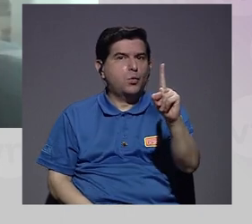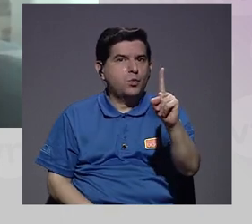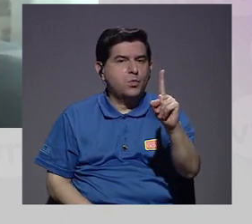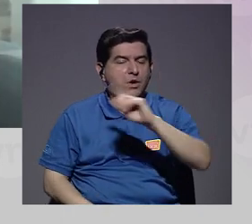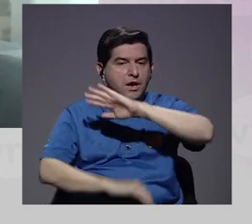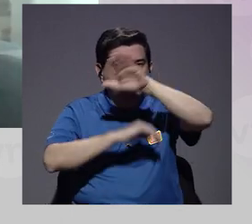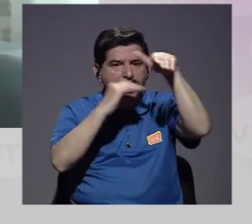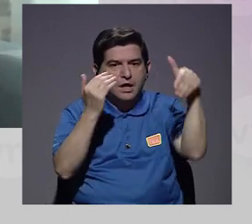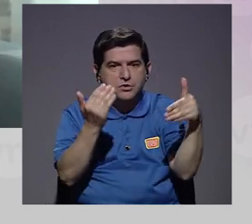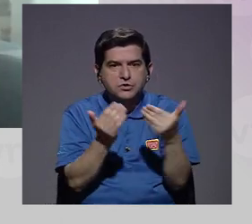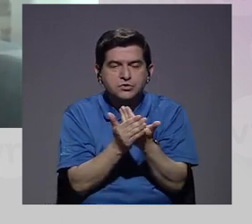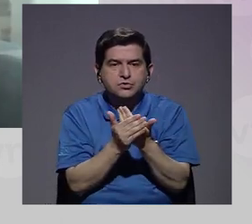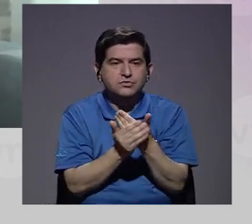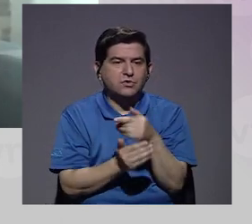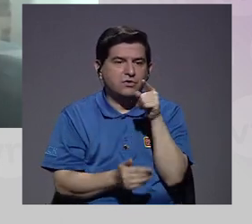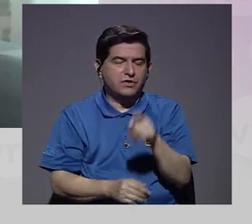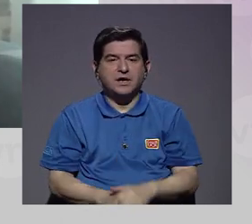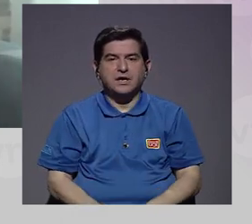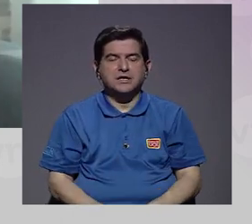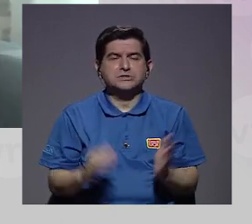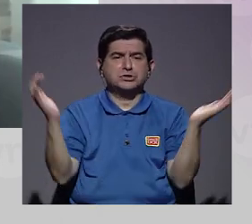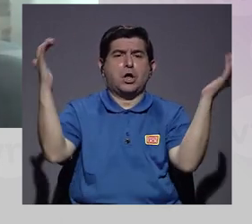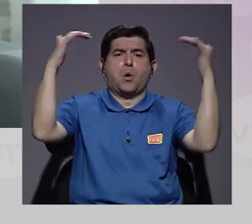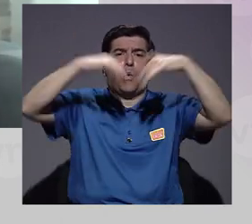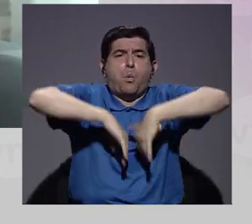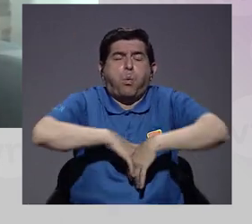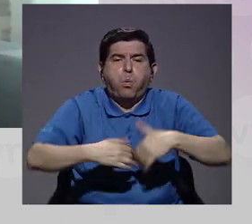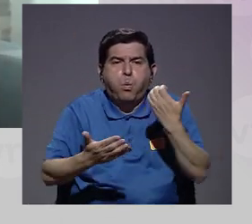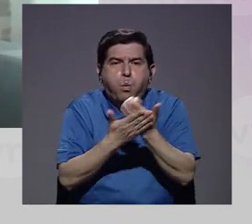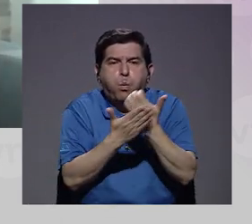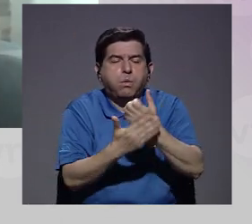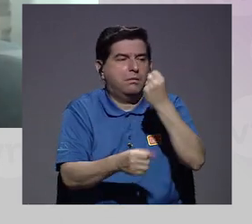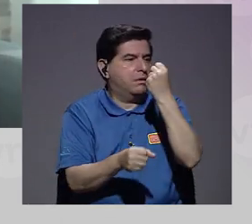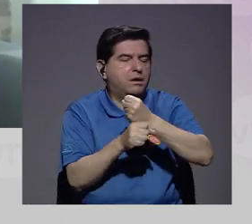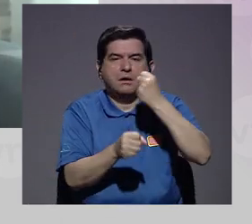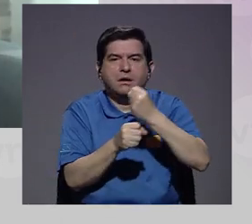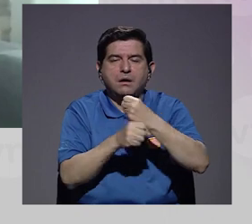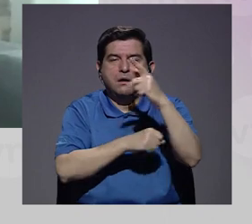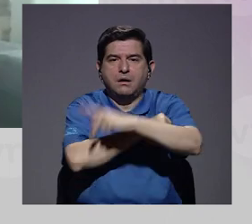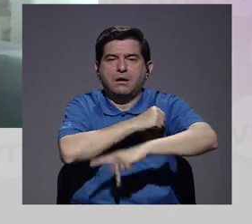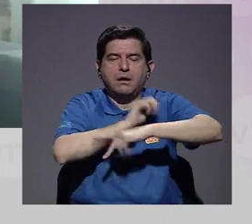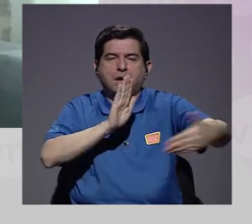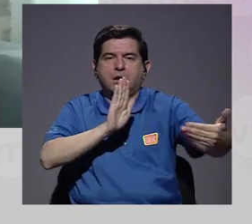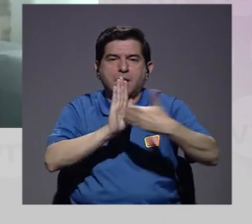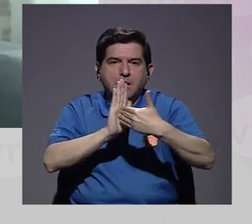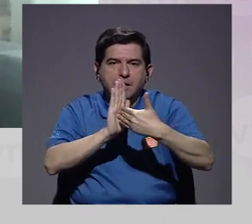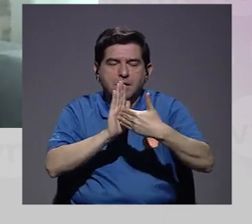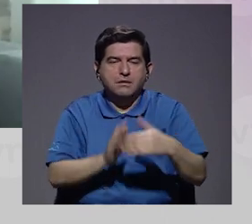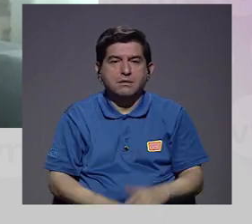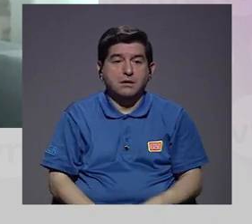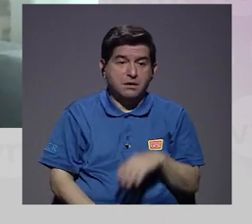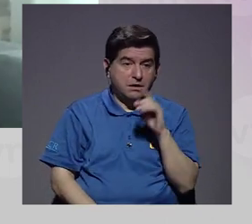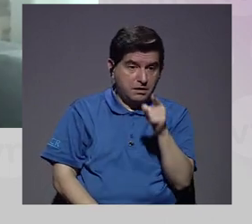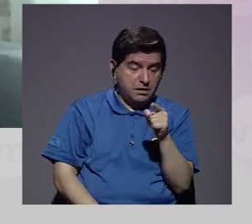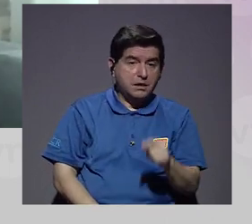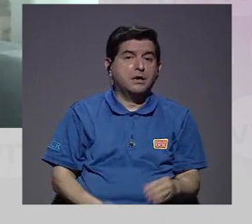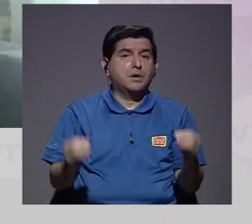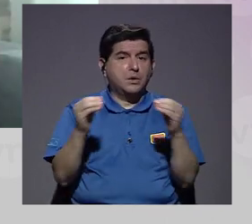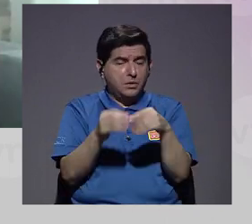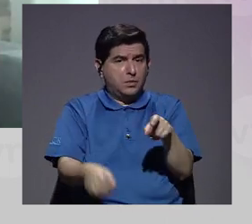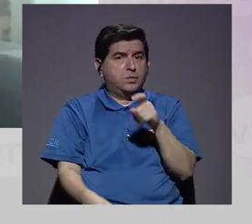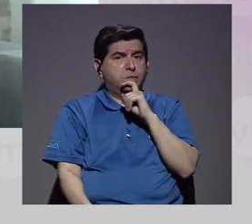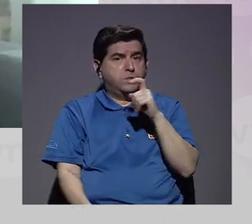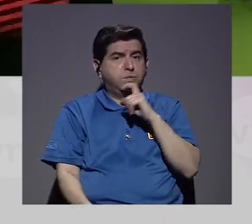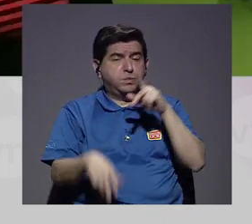una de esas es, bueno, todo este, digamos, colapso económico, laboral que está viviendo el país y que cada vez hace